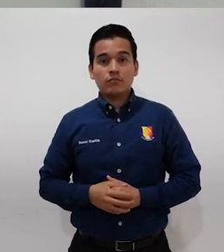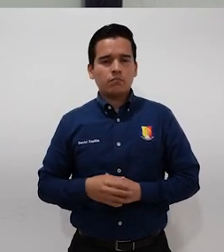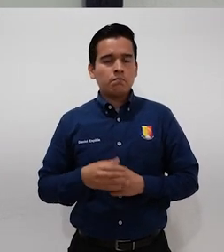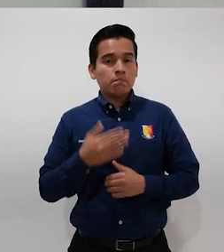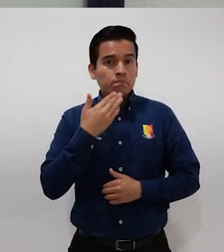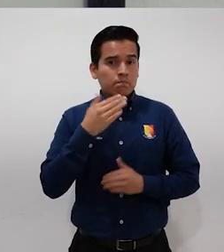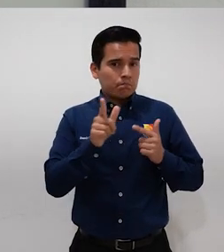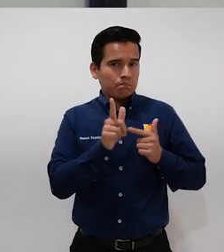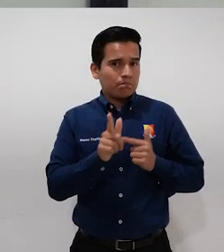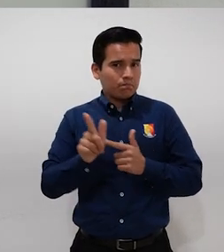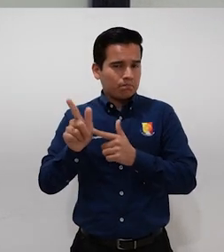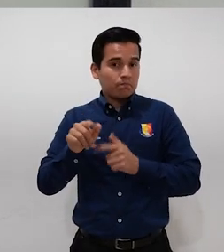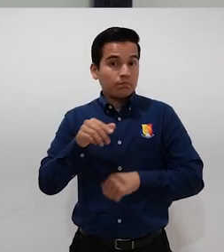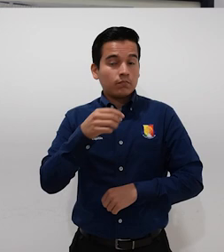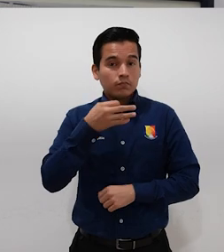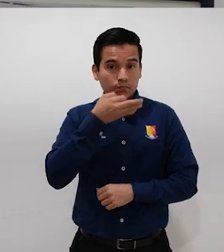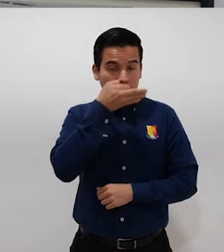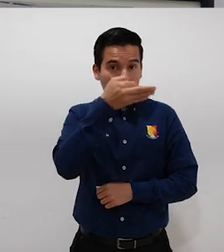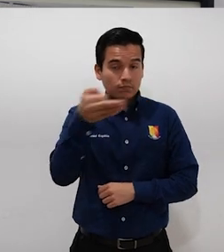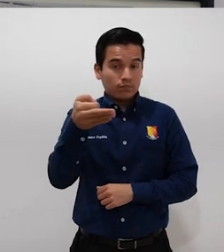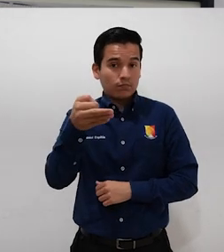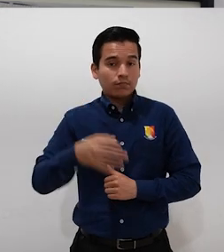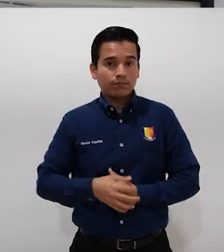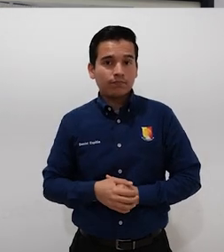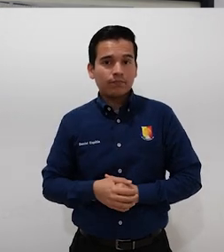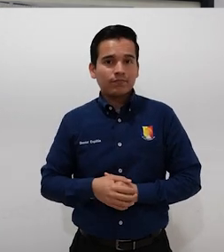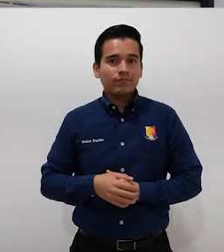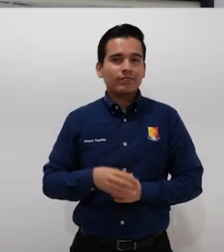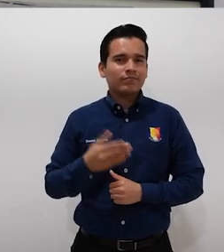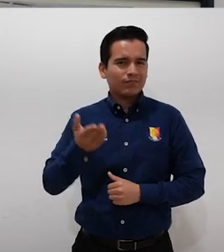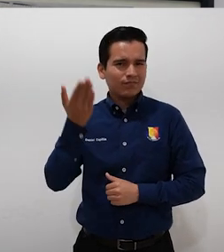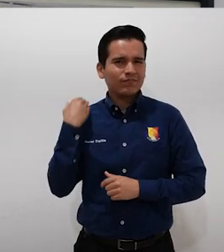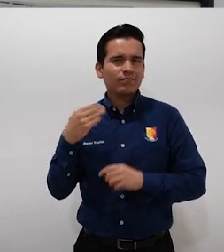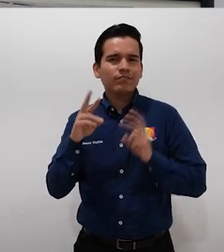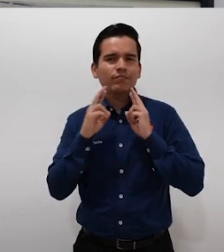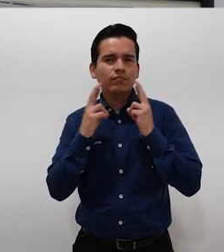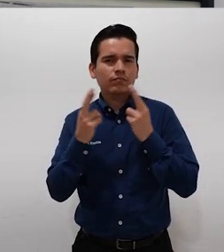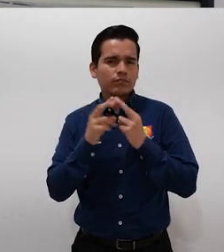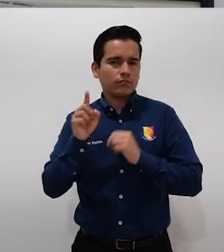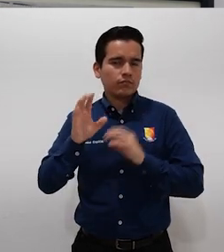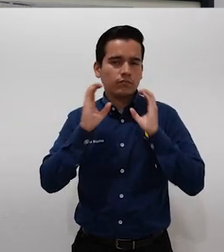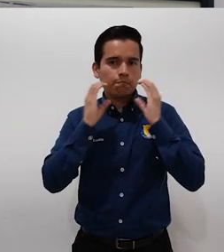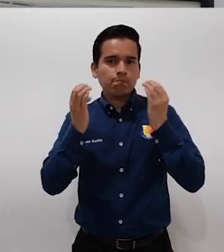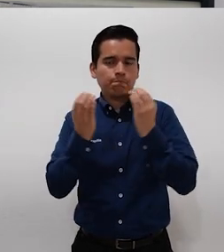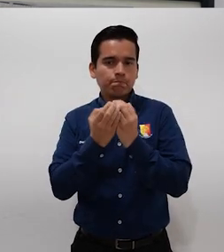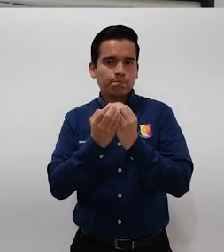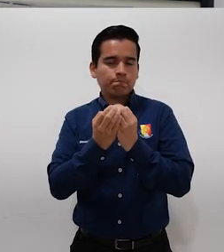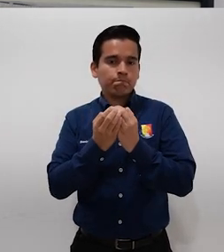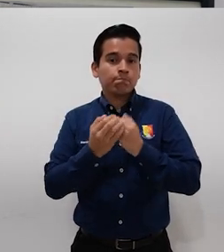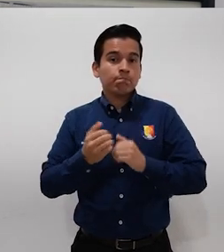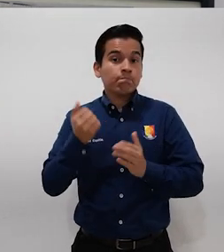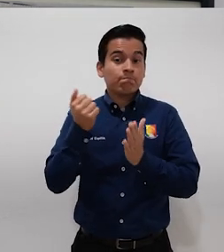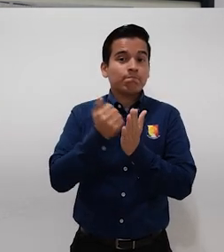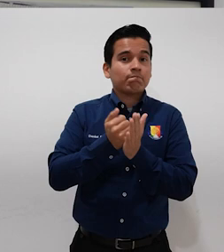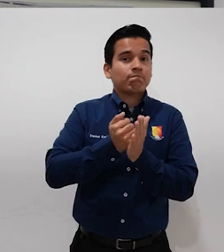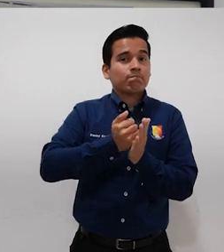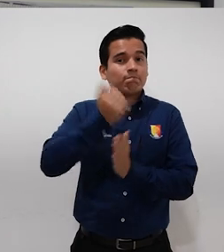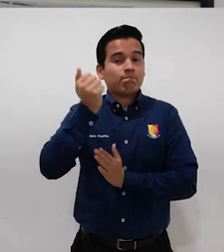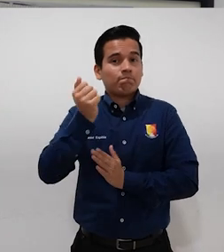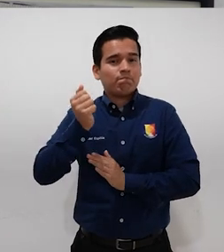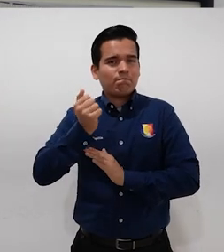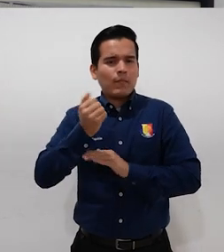continuamos con la información. Quiero comentarles que en sesión del Congreso se aprobó